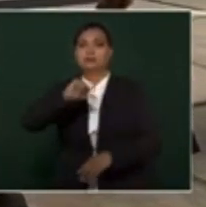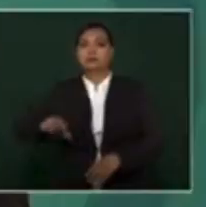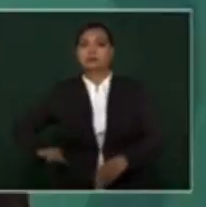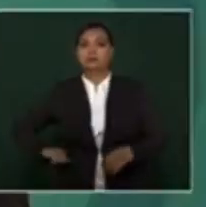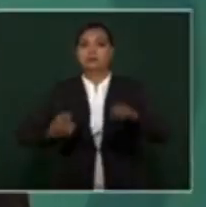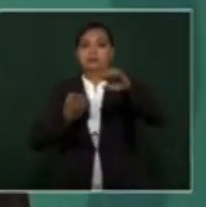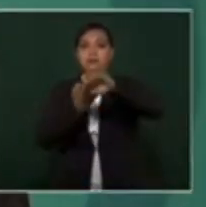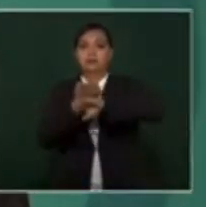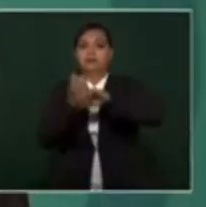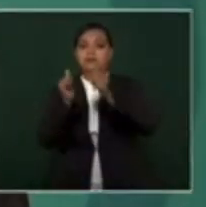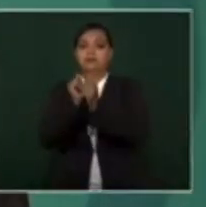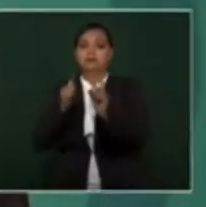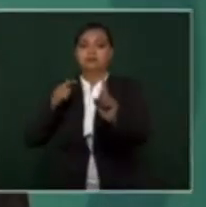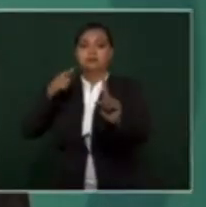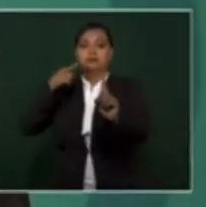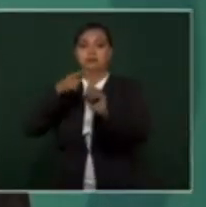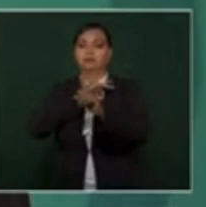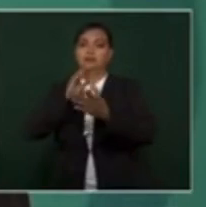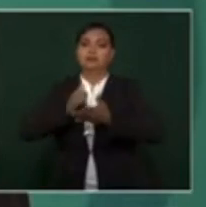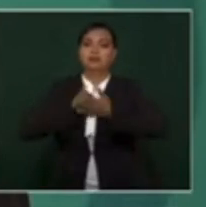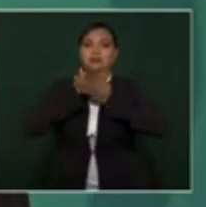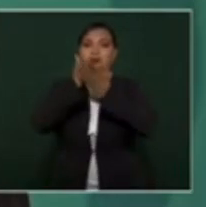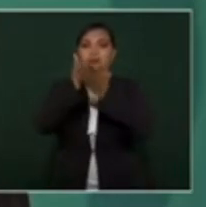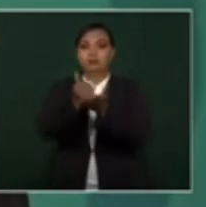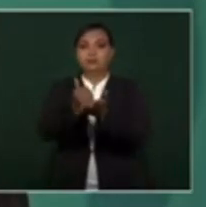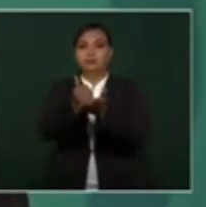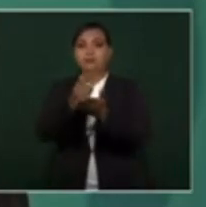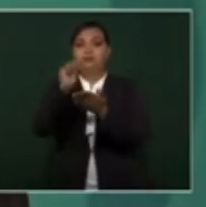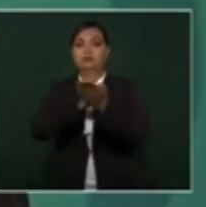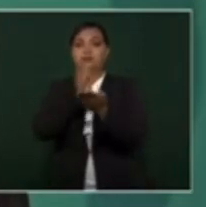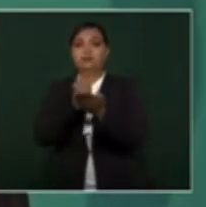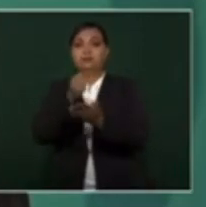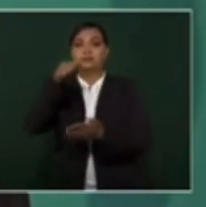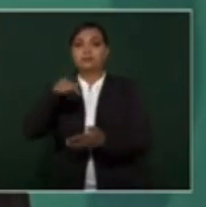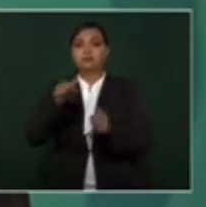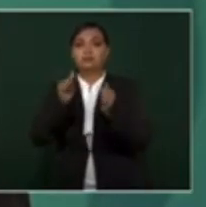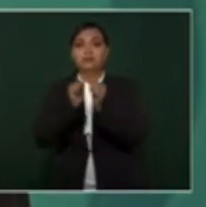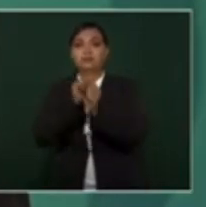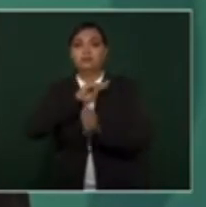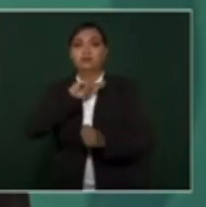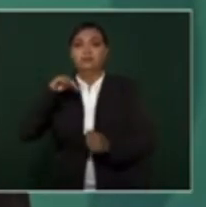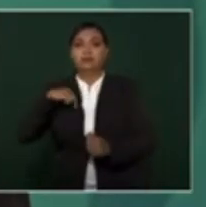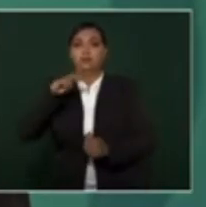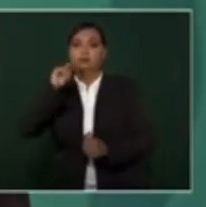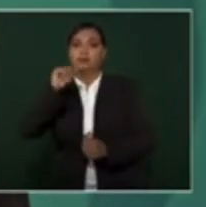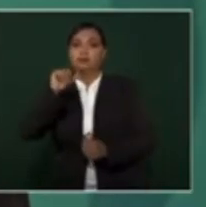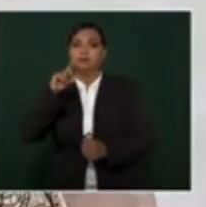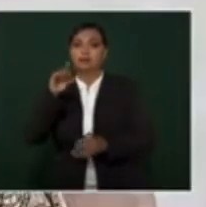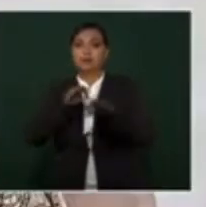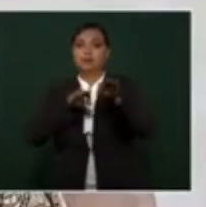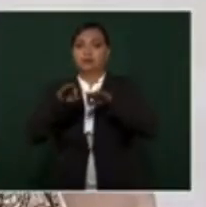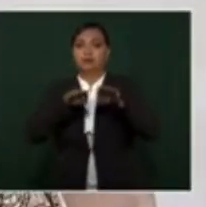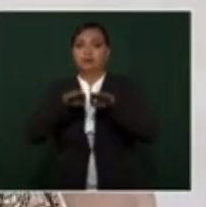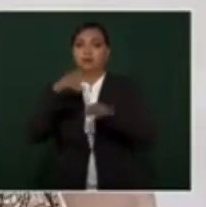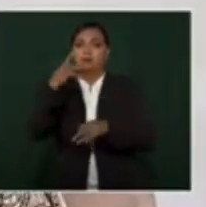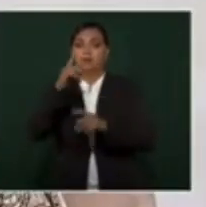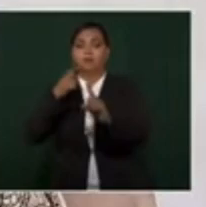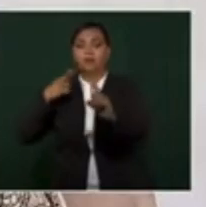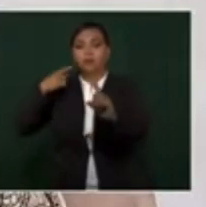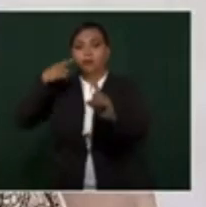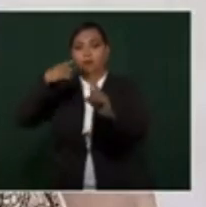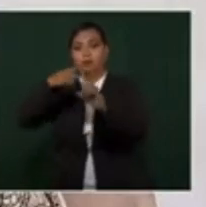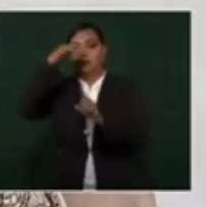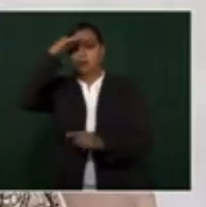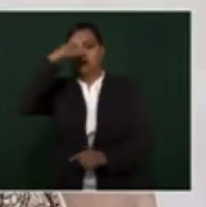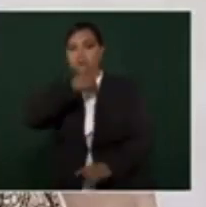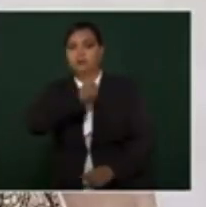estado, con el objetivo de respaldar desde Tamaulipas con nuestra voluntad y trabajo su objetivo, señor